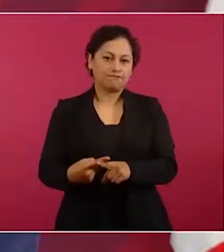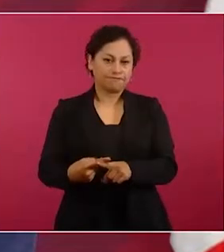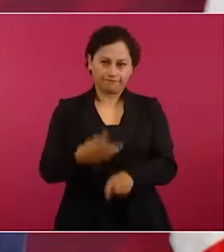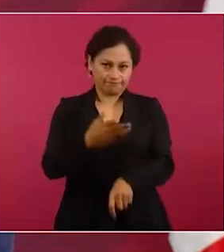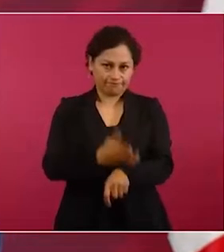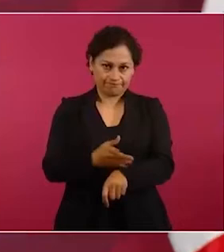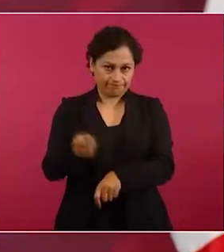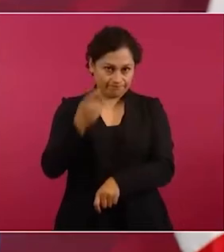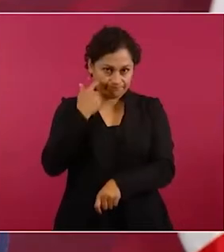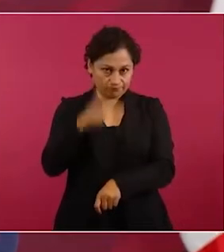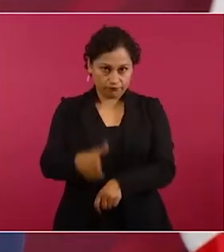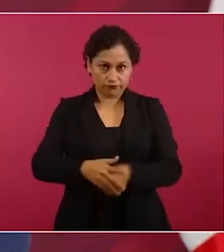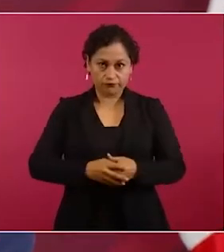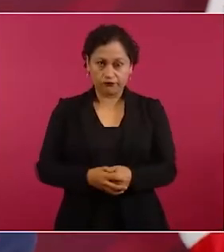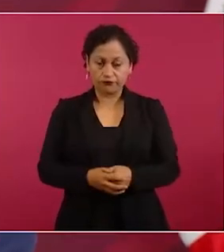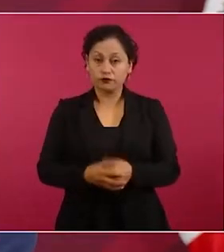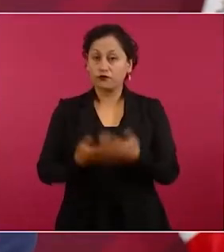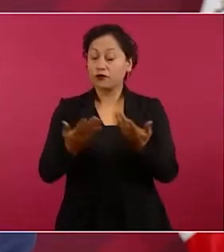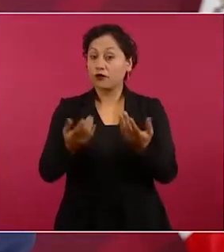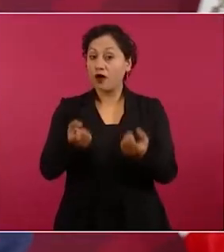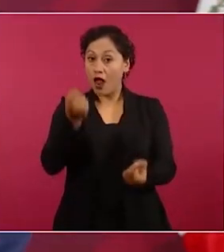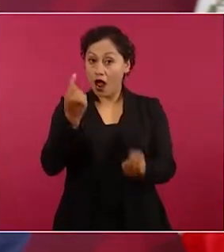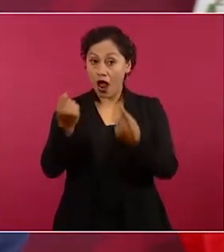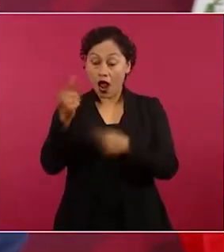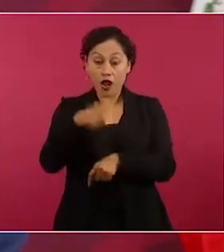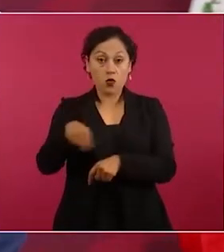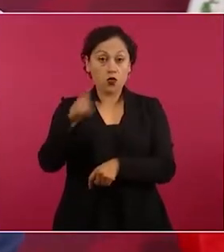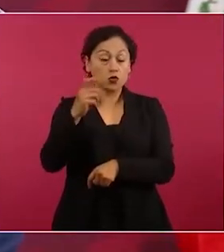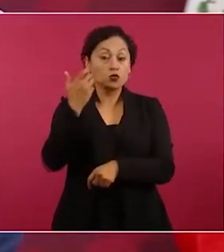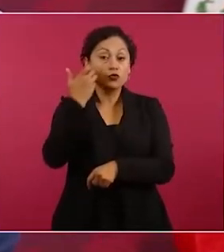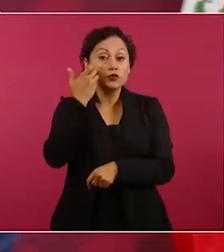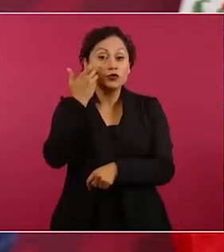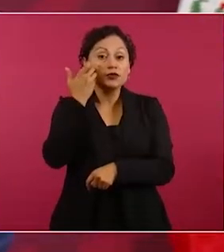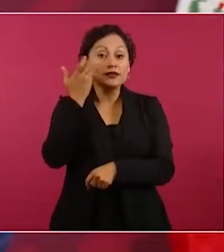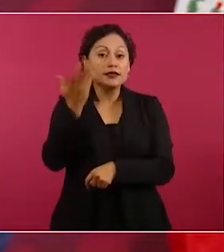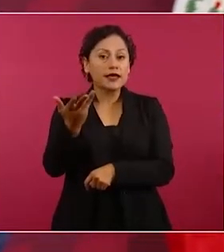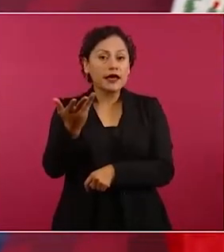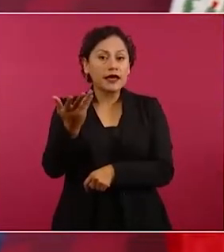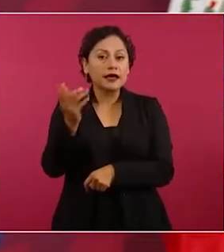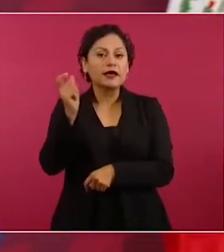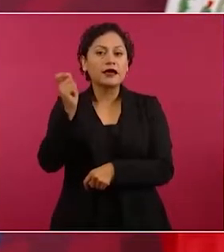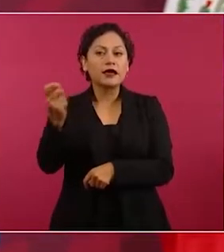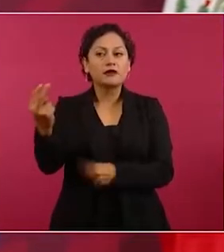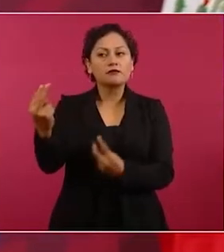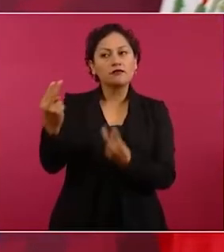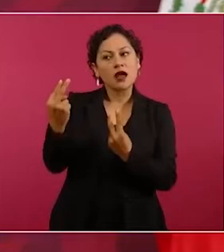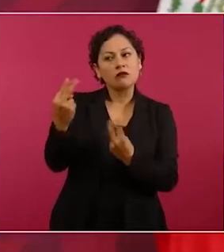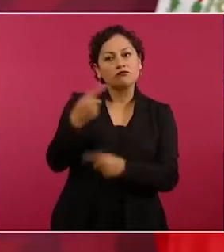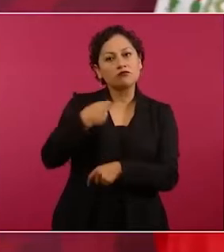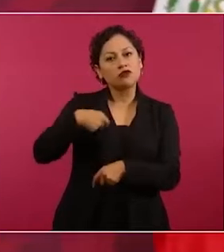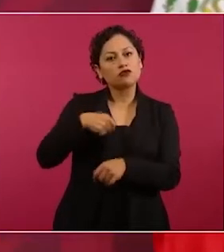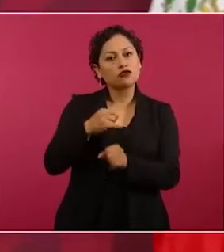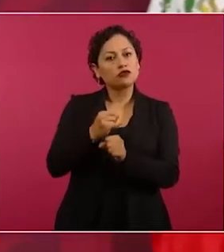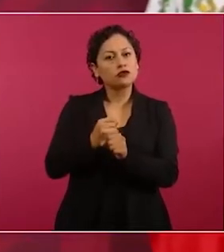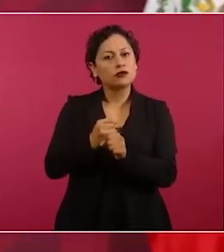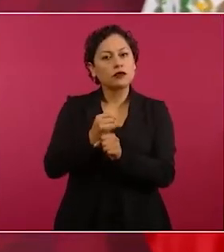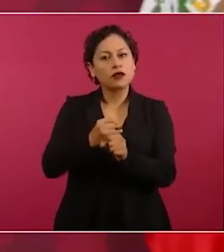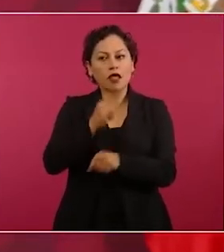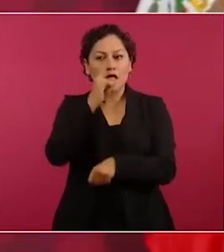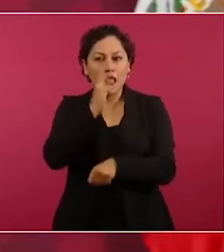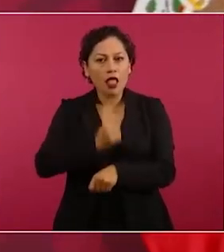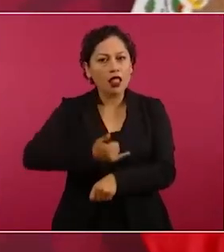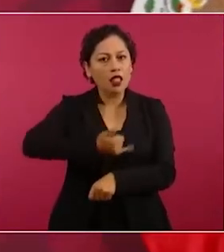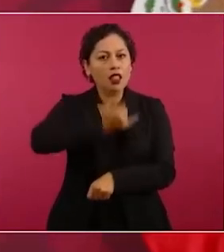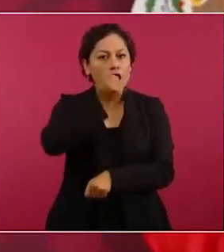quisieran que nosotros falláramos, que no